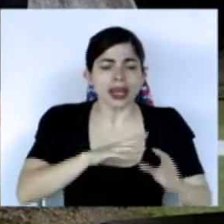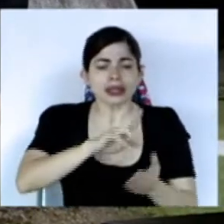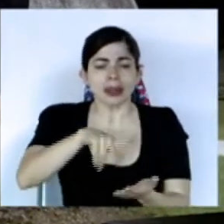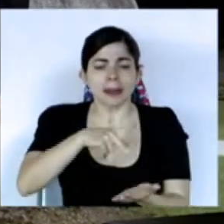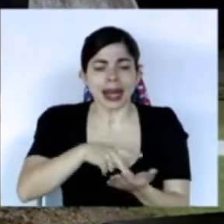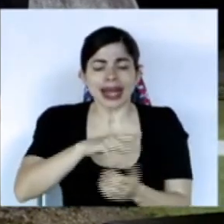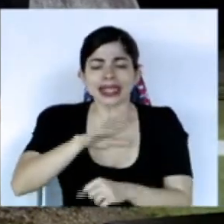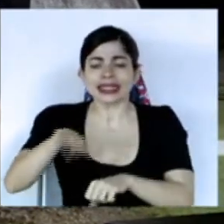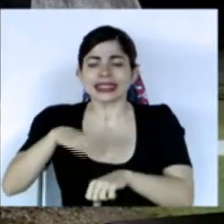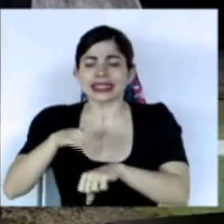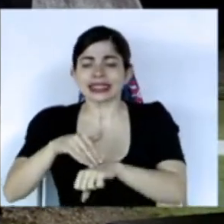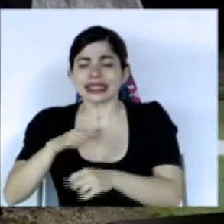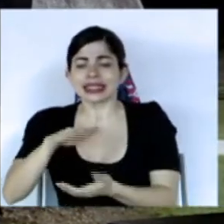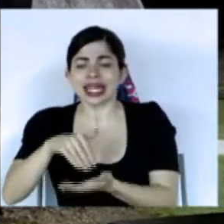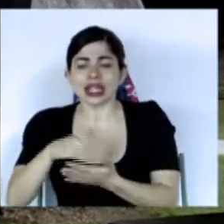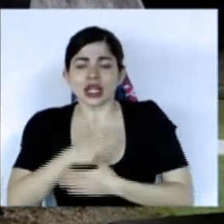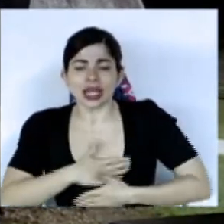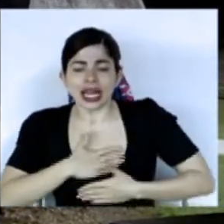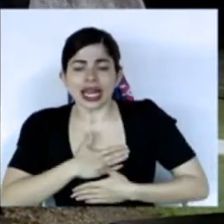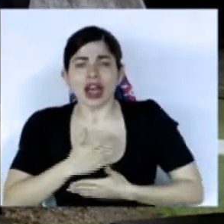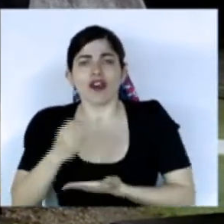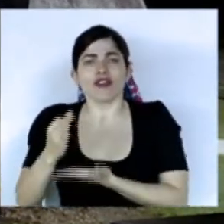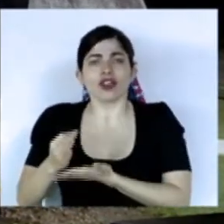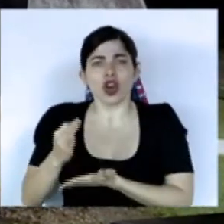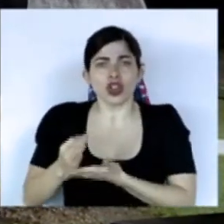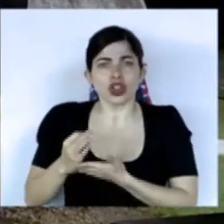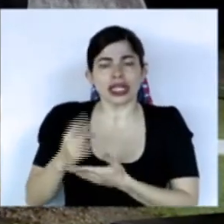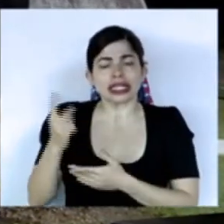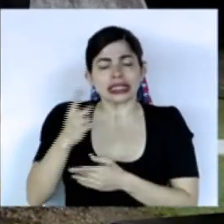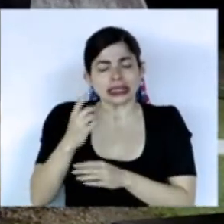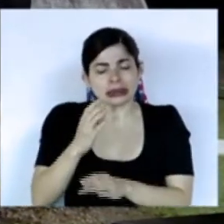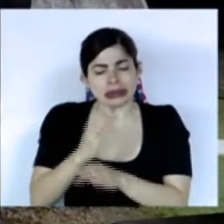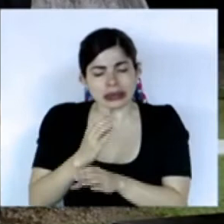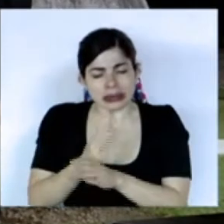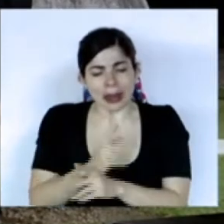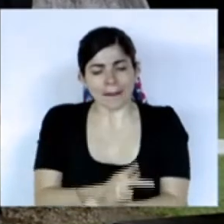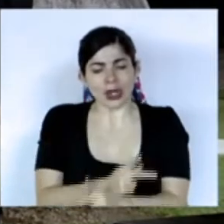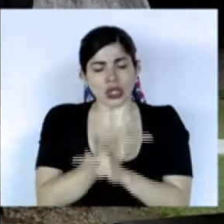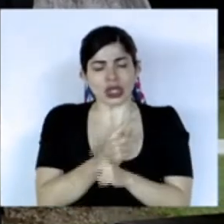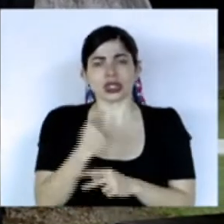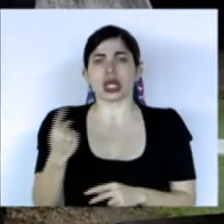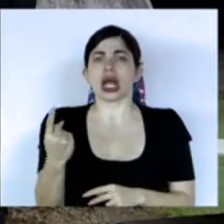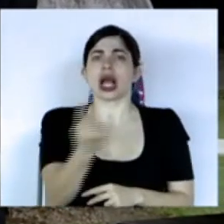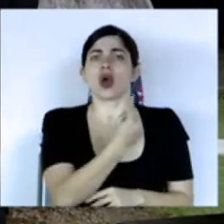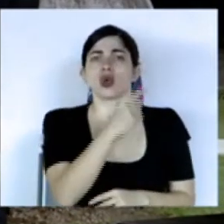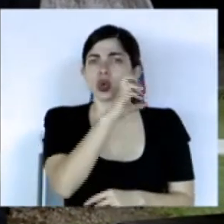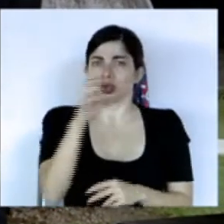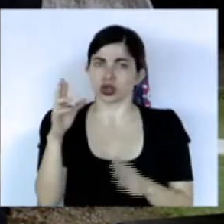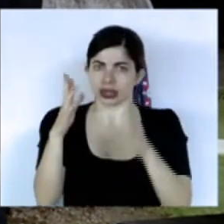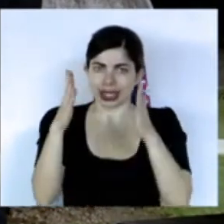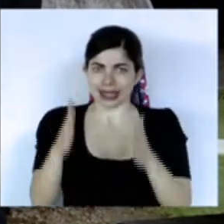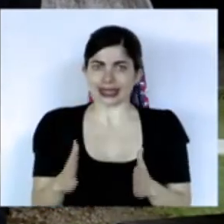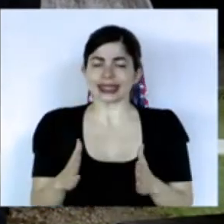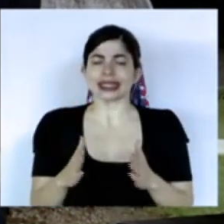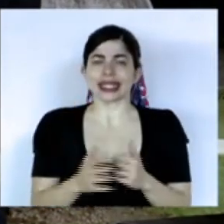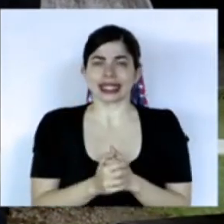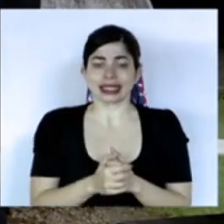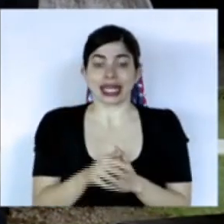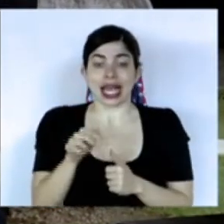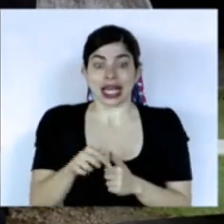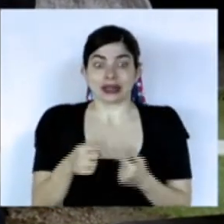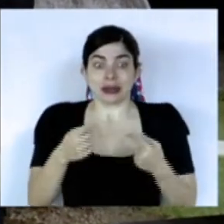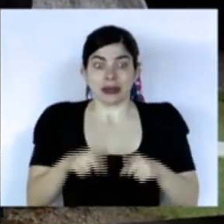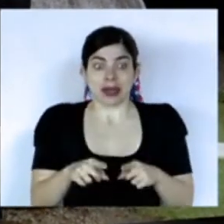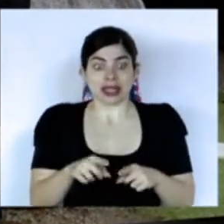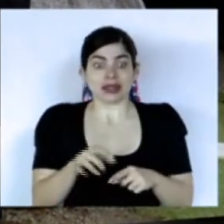centros de recreo y fronteras velando siempre por la seguridad y la protección de cada uno de los costarricenses esto se dio en